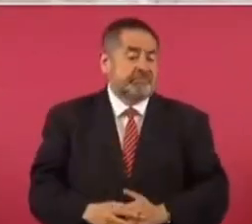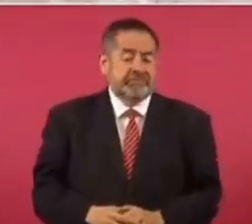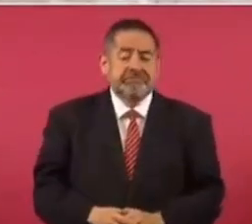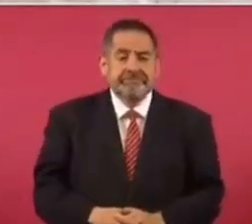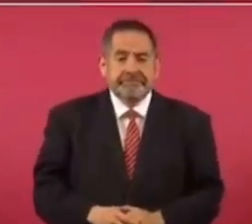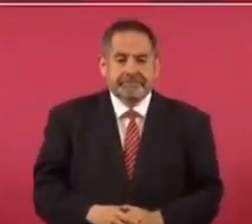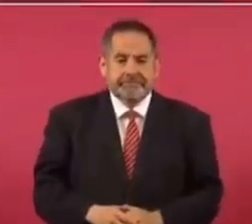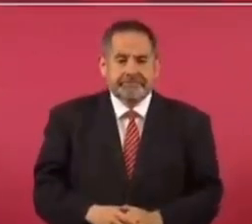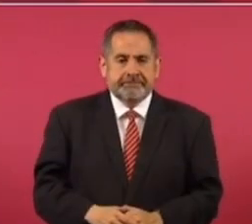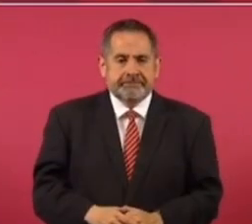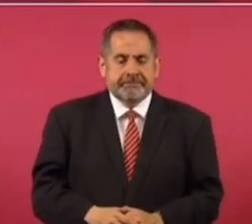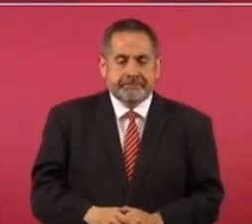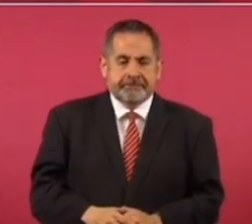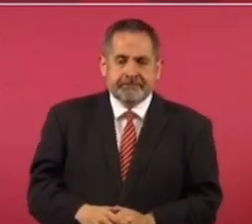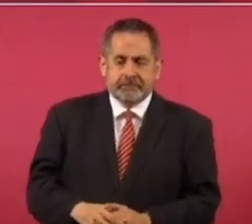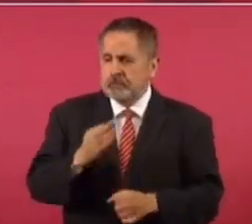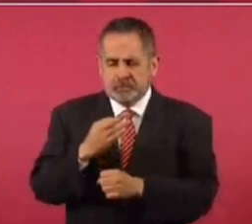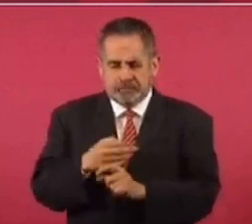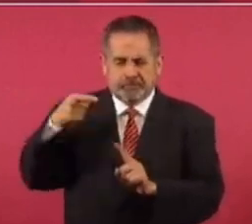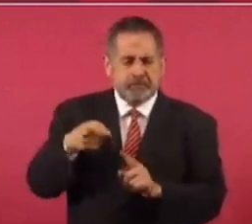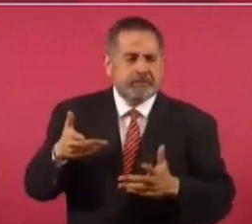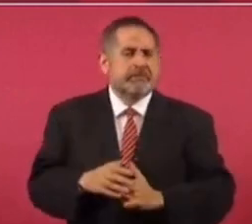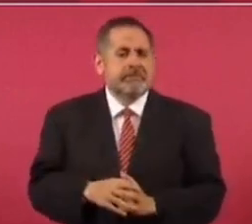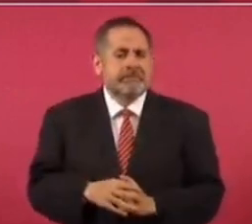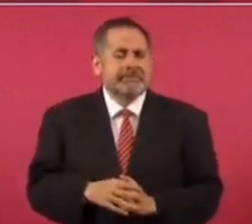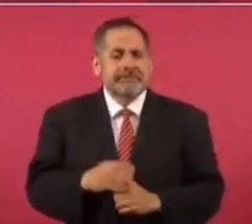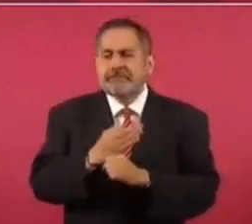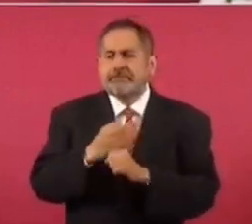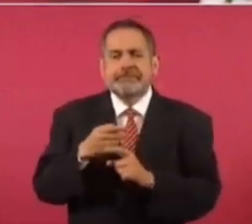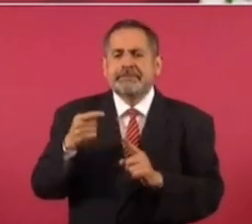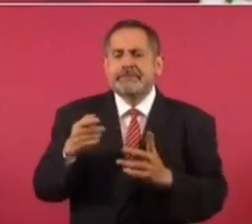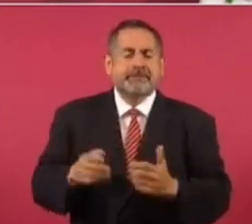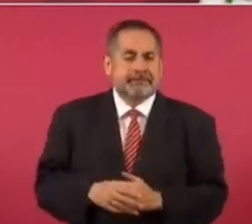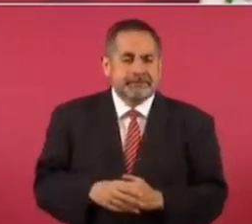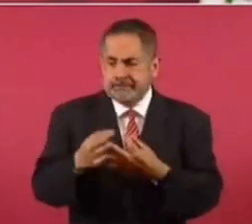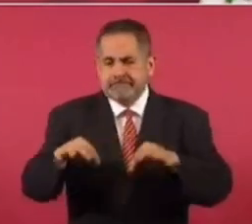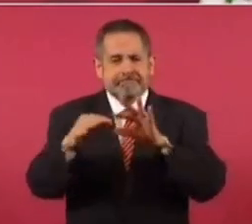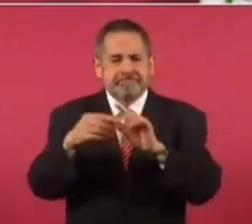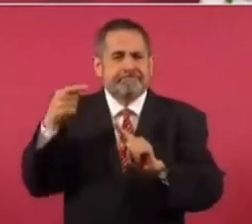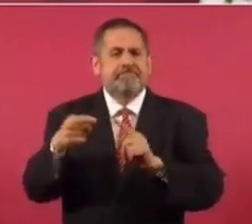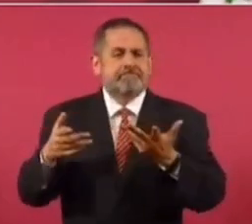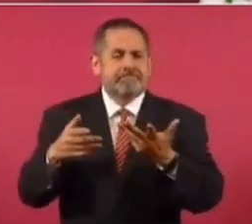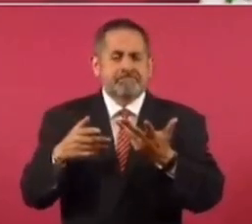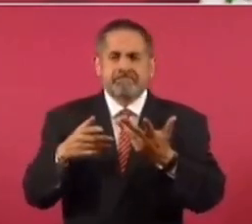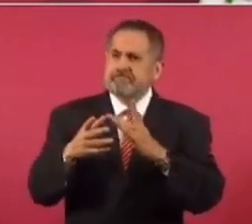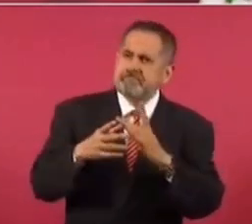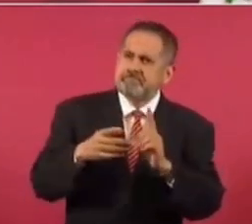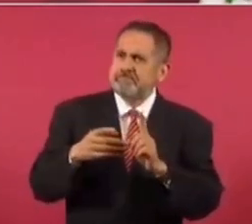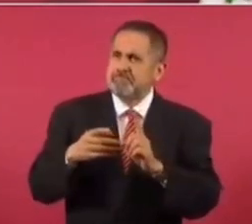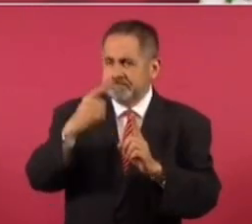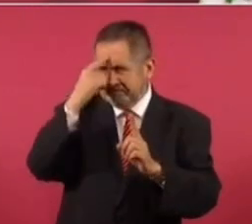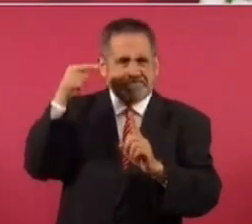¿Y en qué estamos? ¿Cuál es lo esencial? ¿Cuál es la clave?